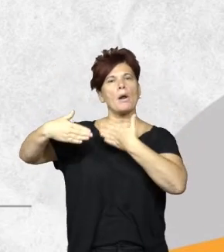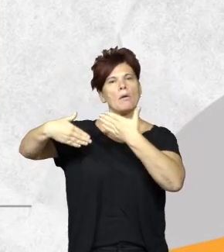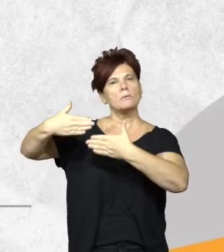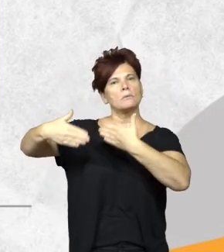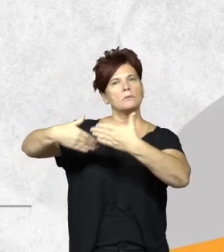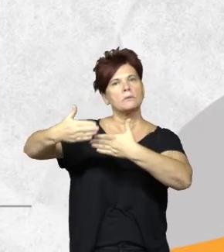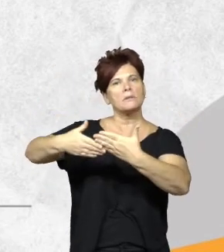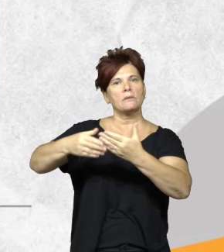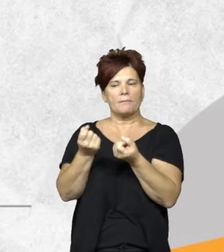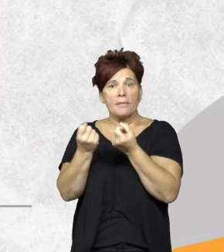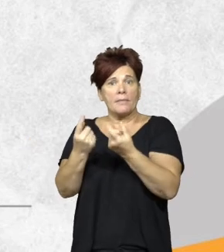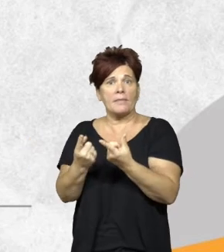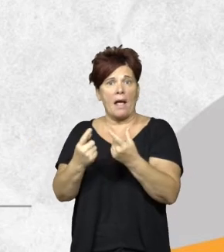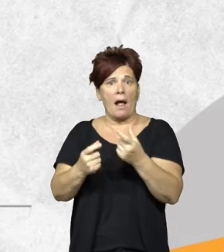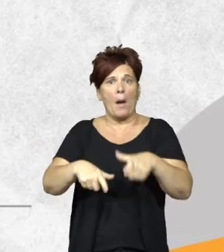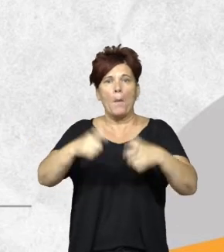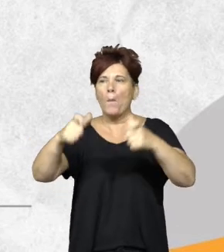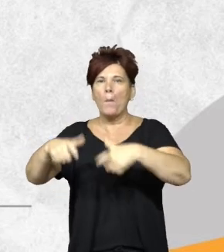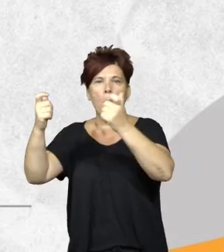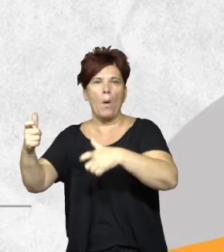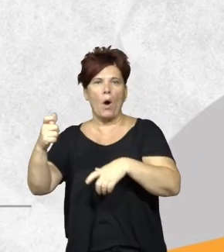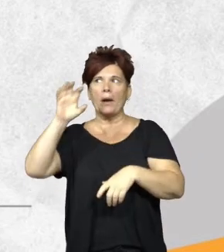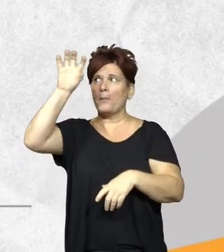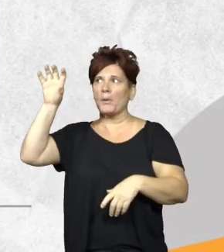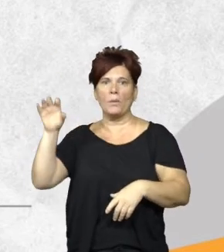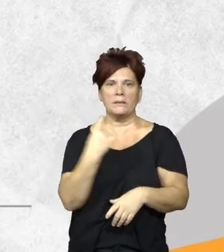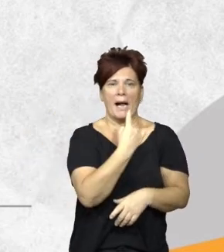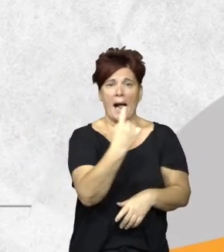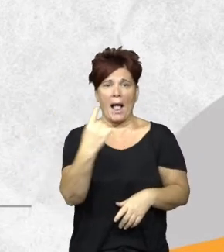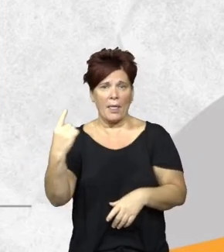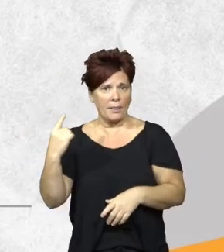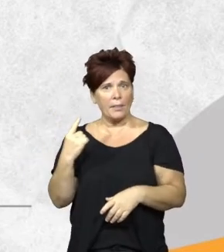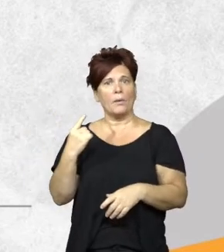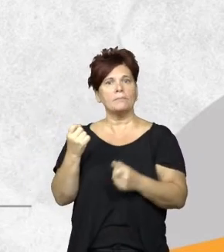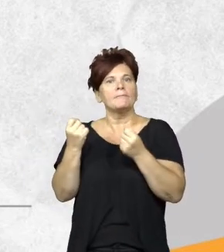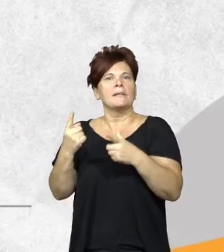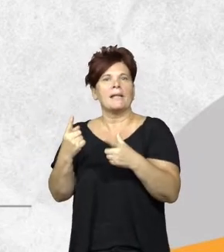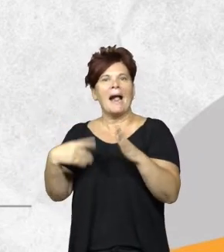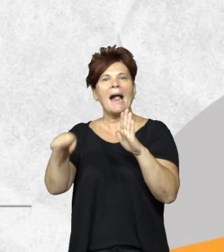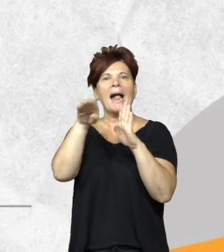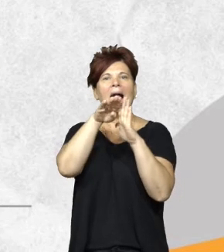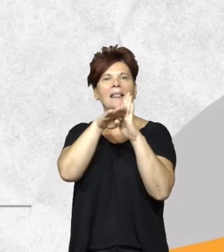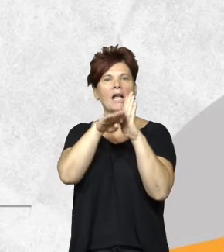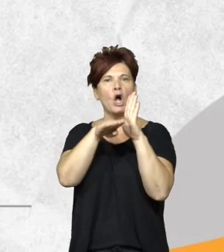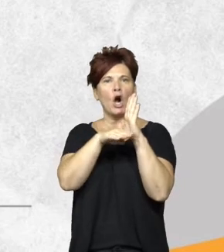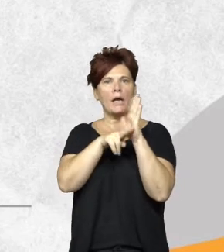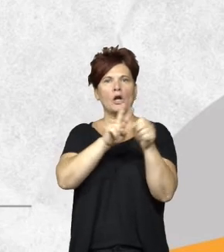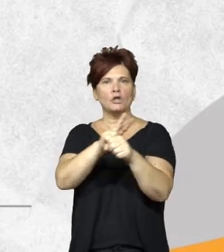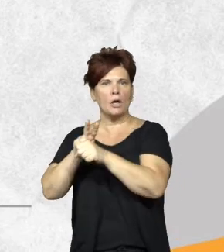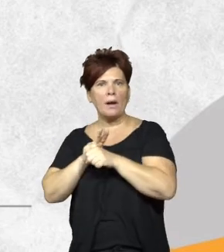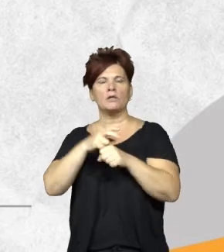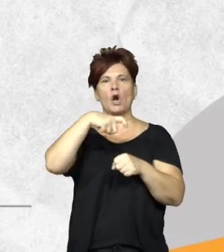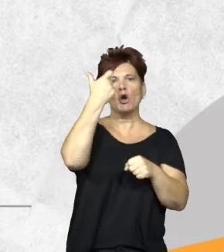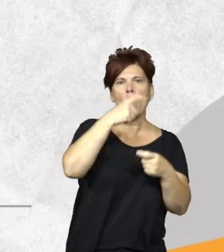se asignan a los distintos bosques de cada una de las provincias una categoría de conservación que es roja